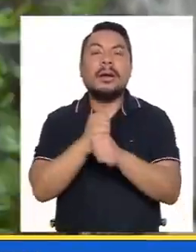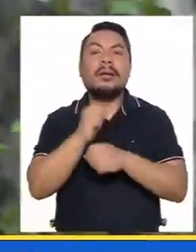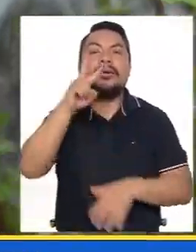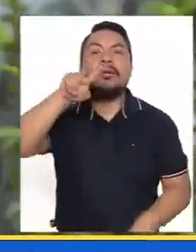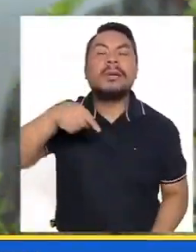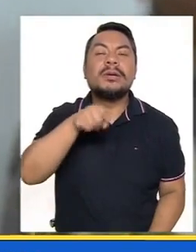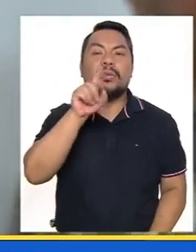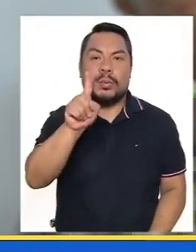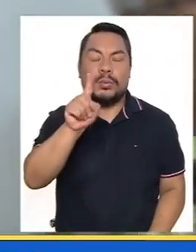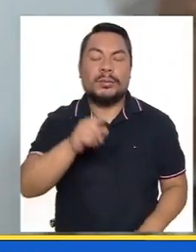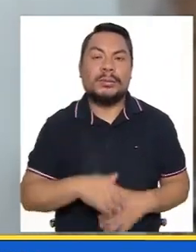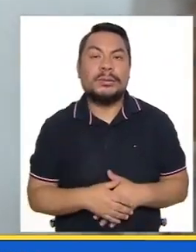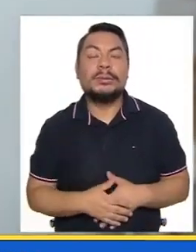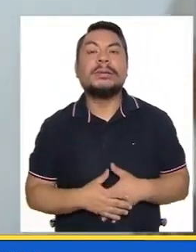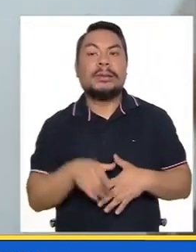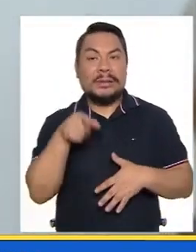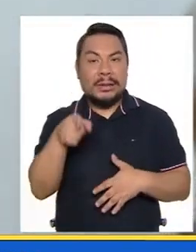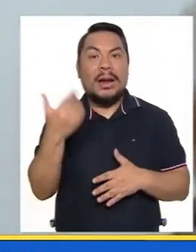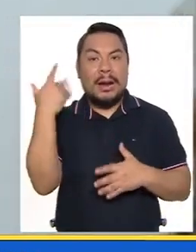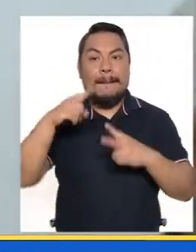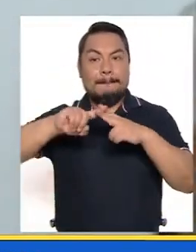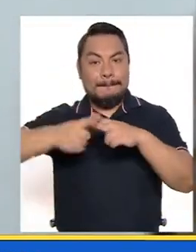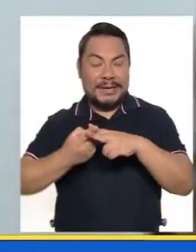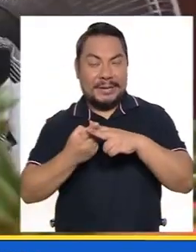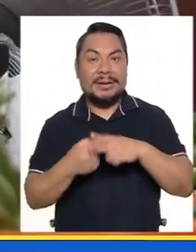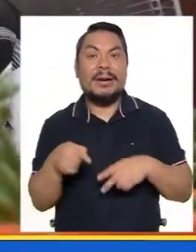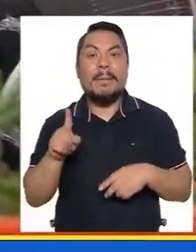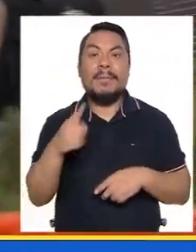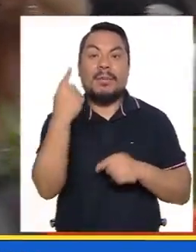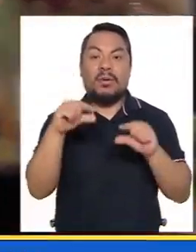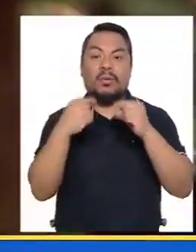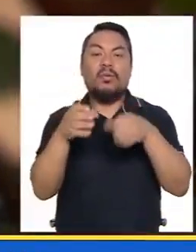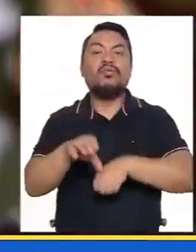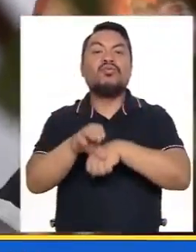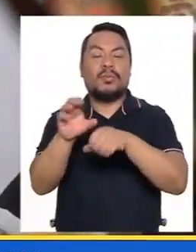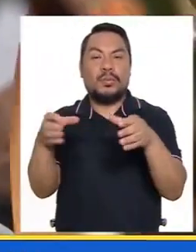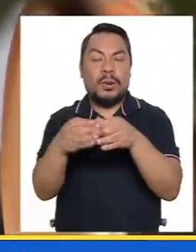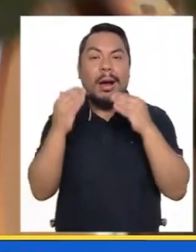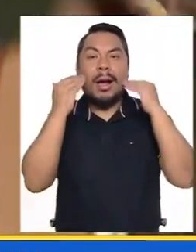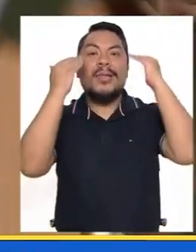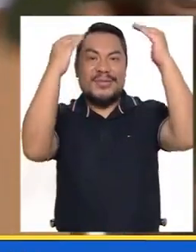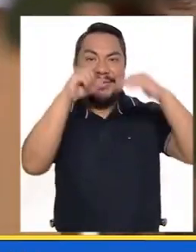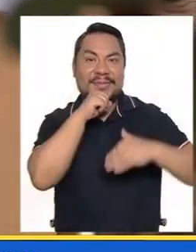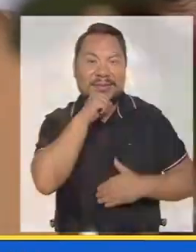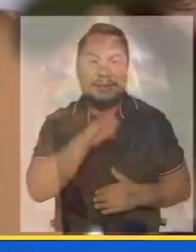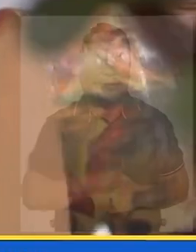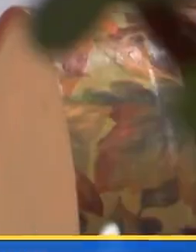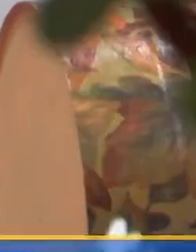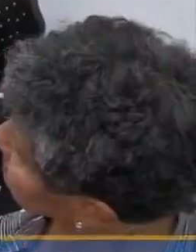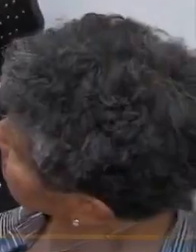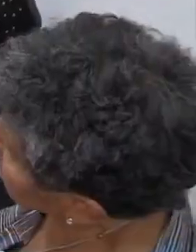año 2001, que se formó el primer club, mejor dicho, del Adulto Mayor.